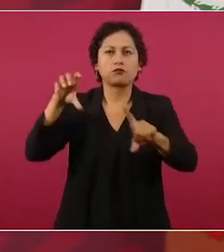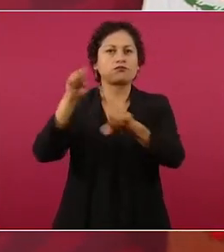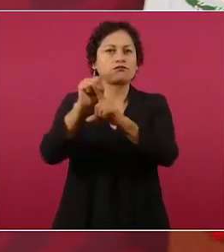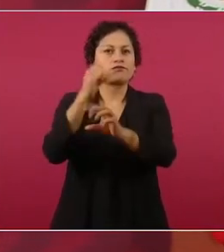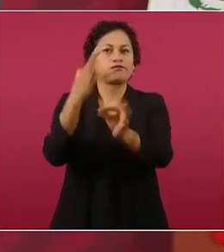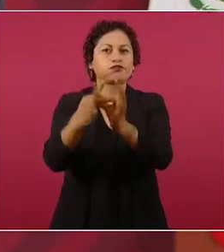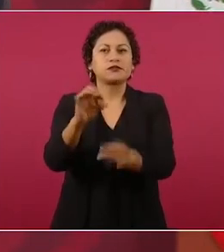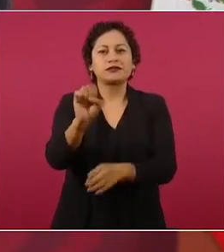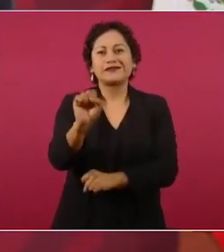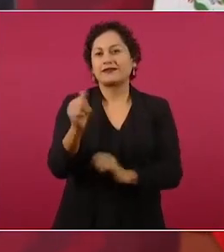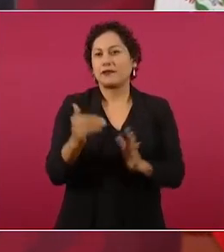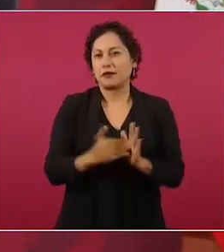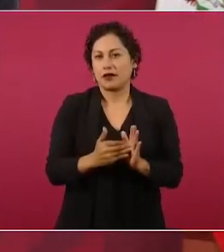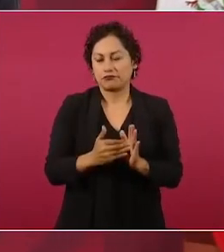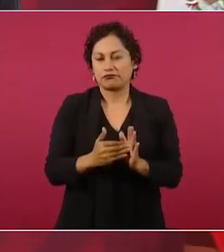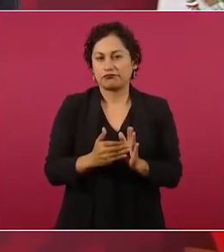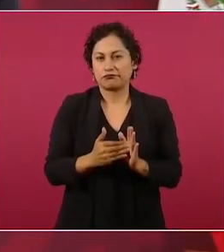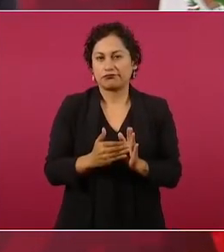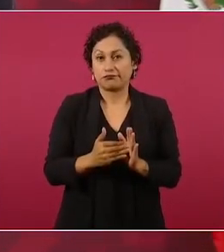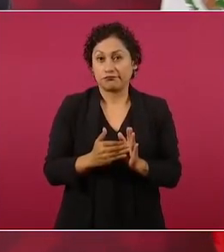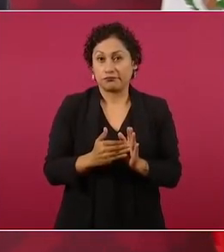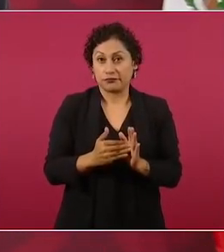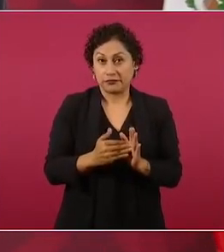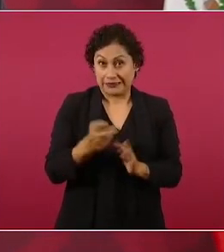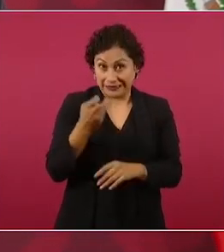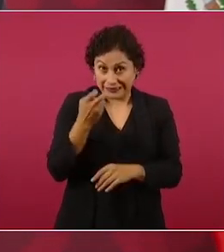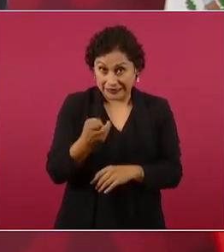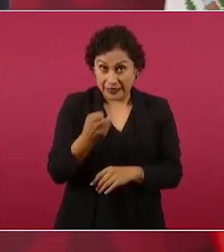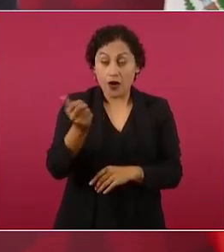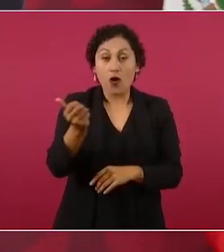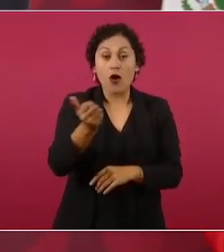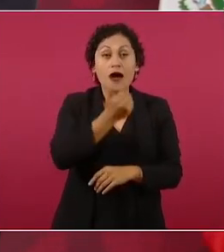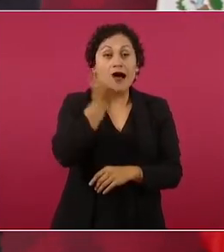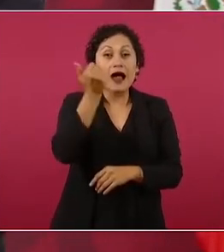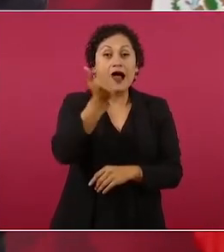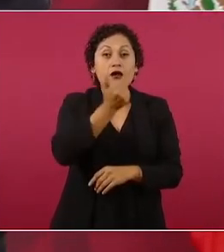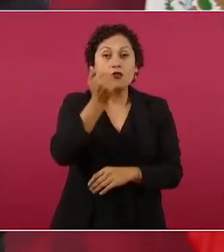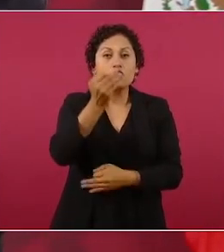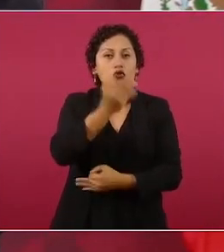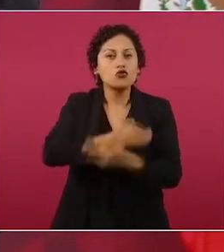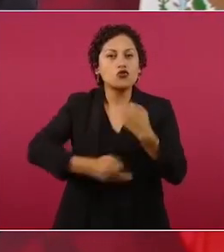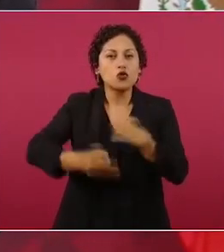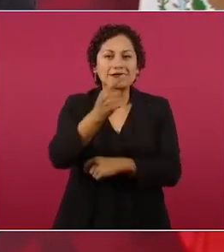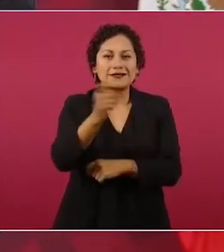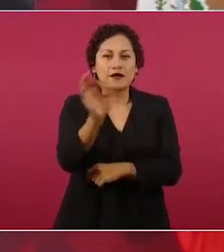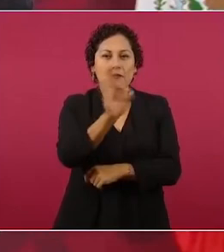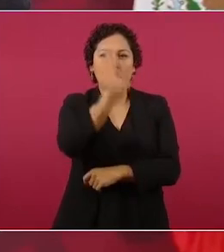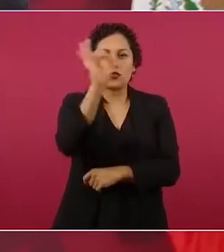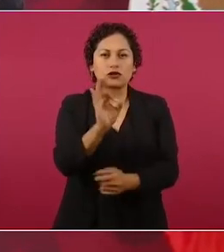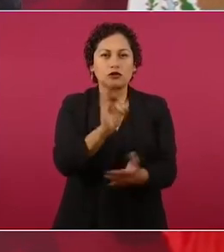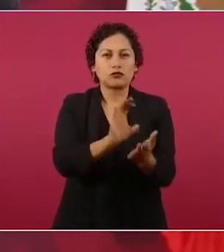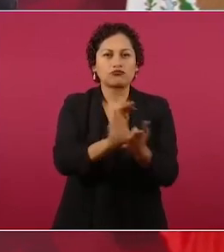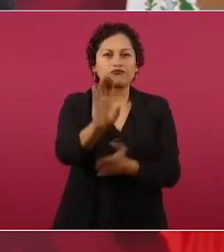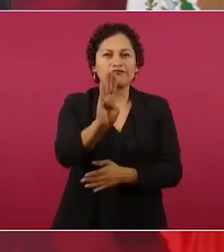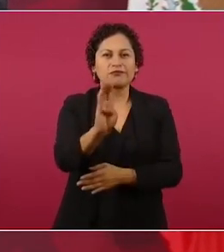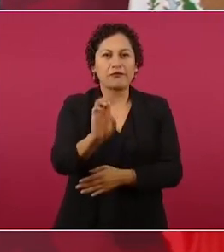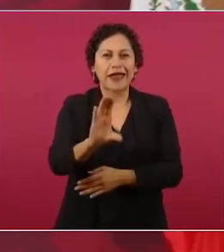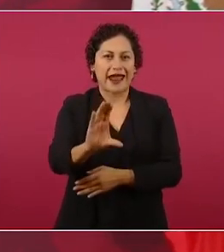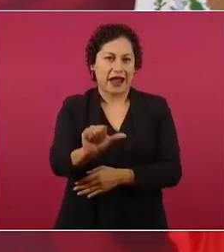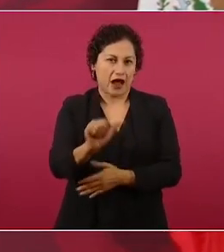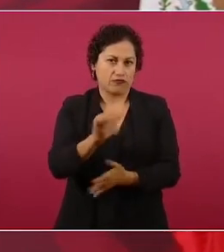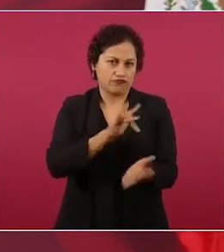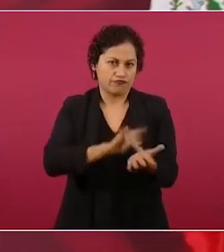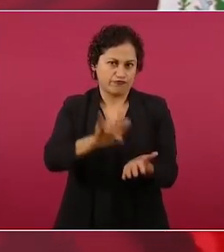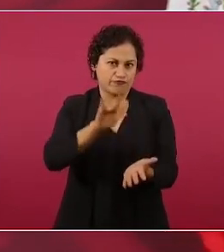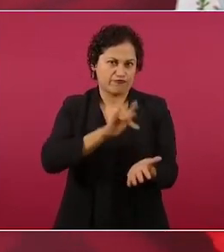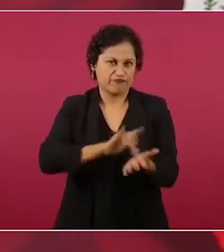Esos alumnos todos estudian becados, reciben